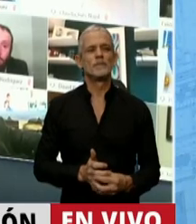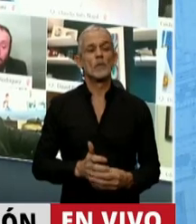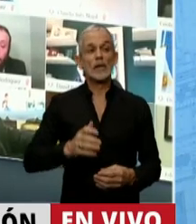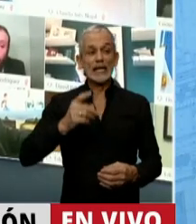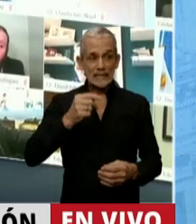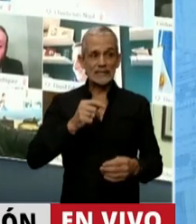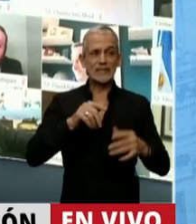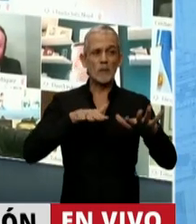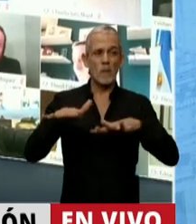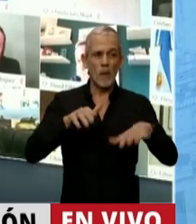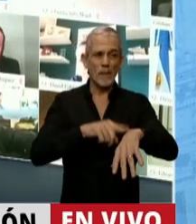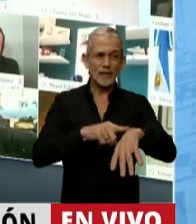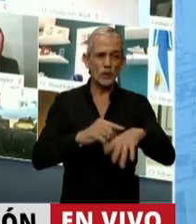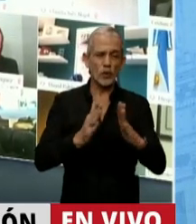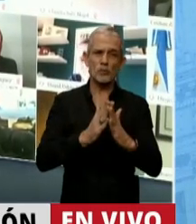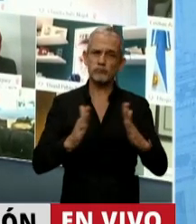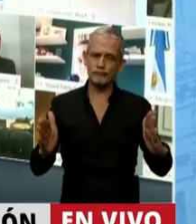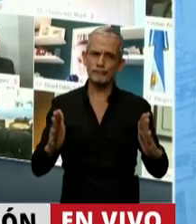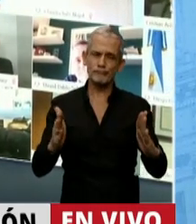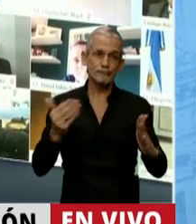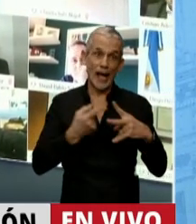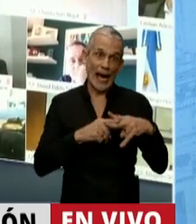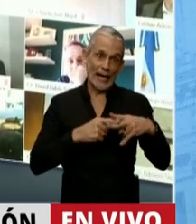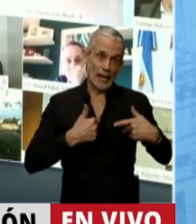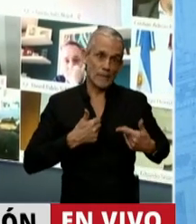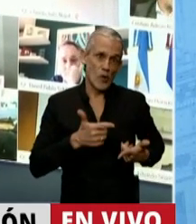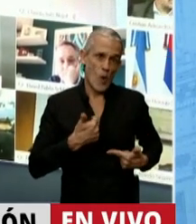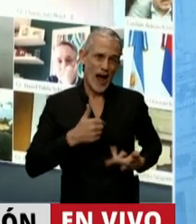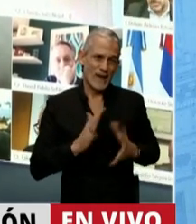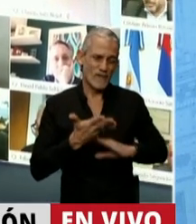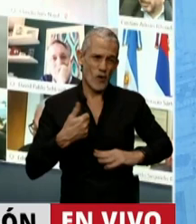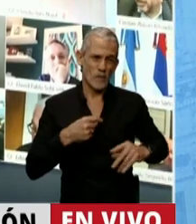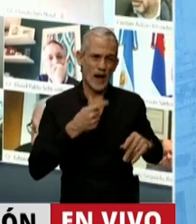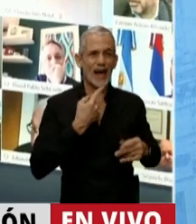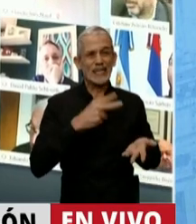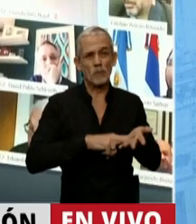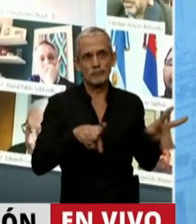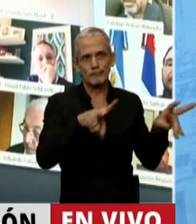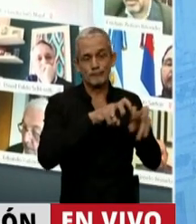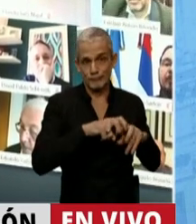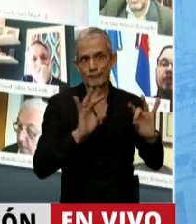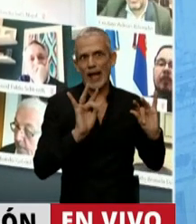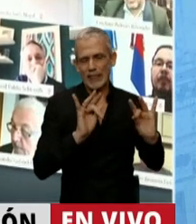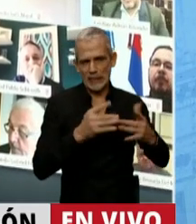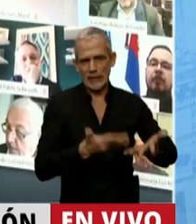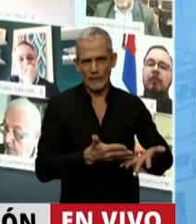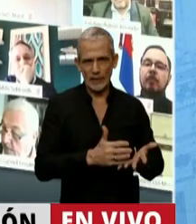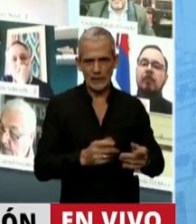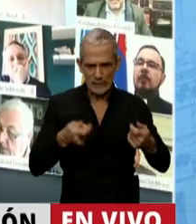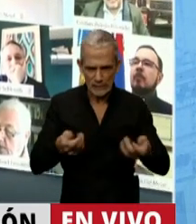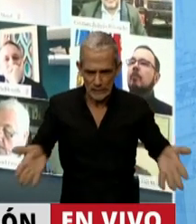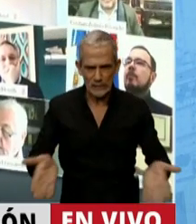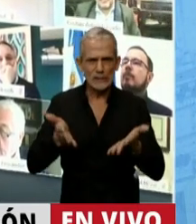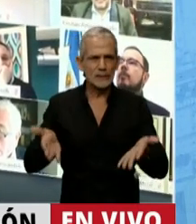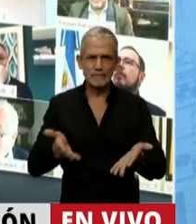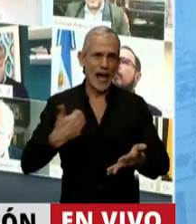la circunstancia en la que estamos tampoco tenemos muchas herramientas. La situación fiscal de la Argentina es compleja, la situación de estímulo de la Argentina